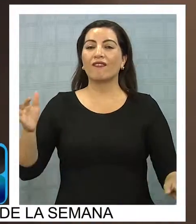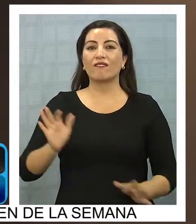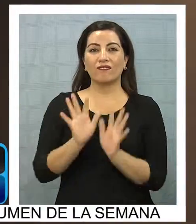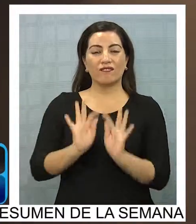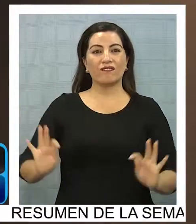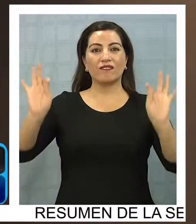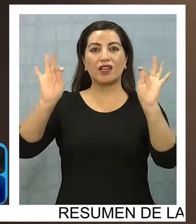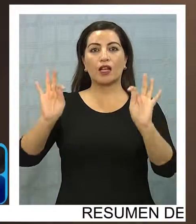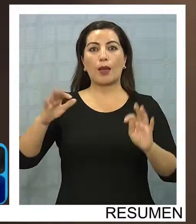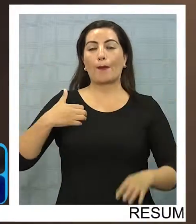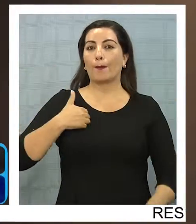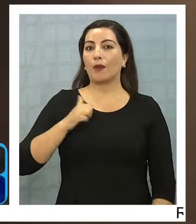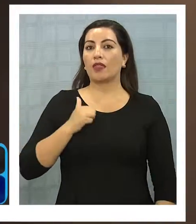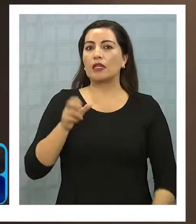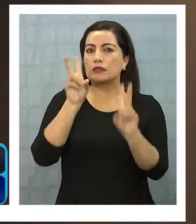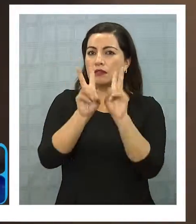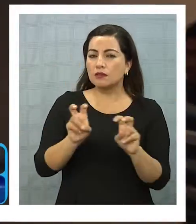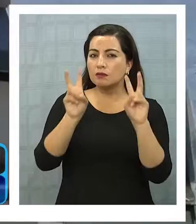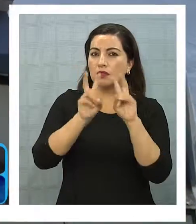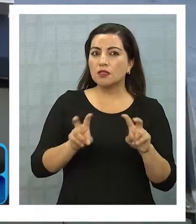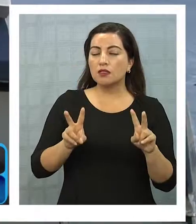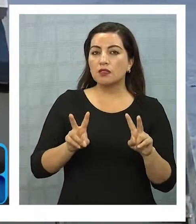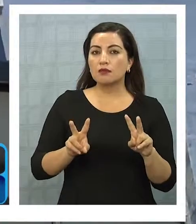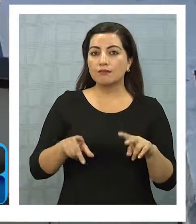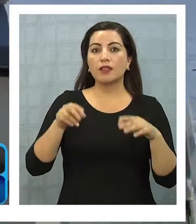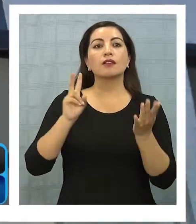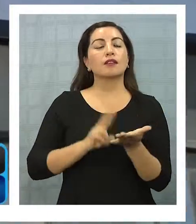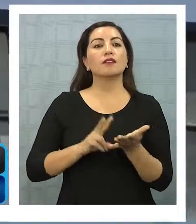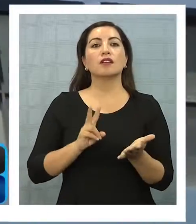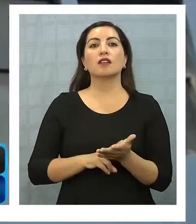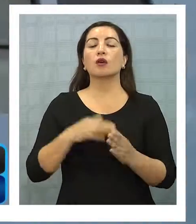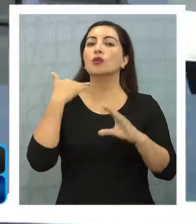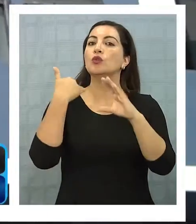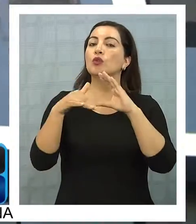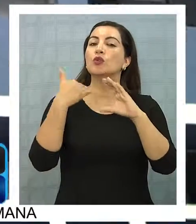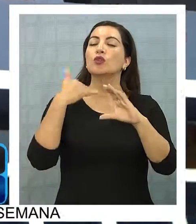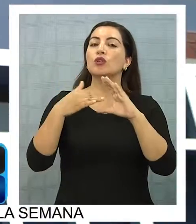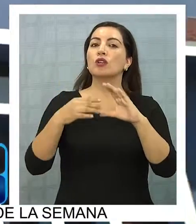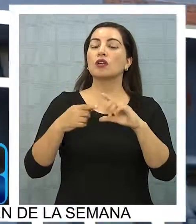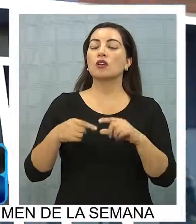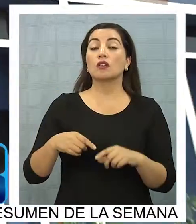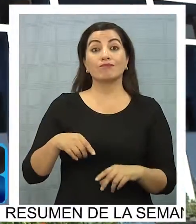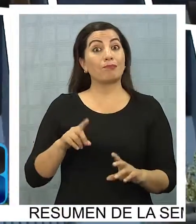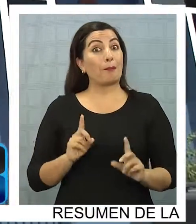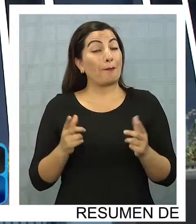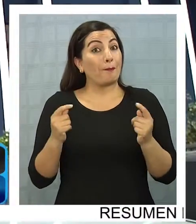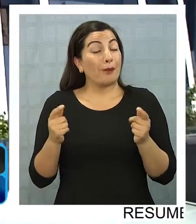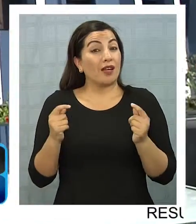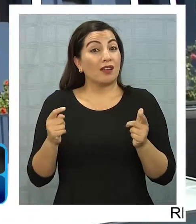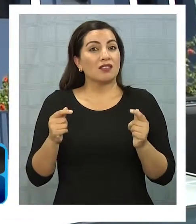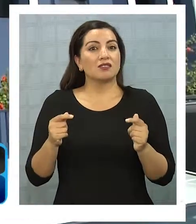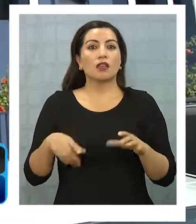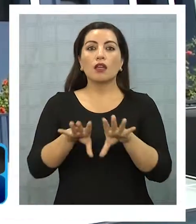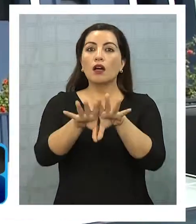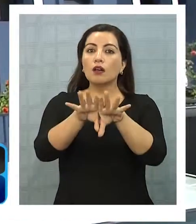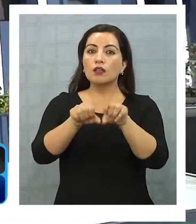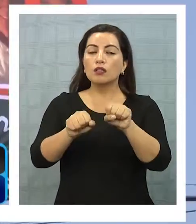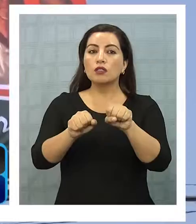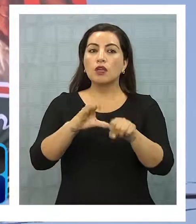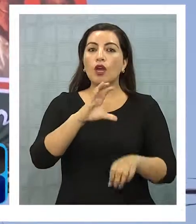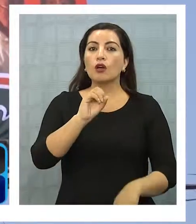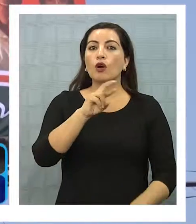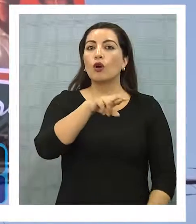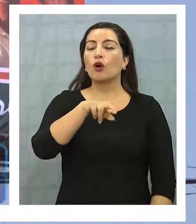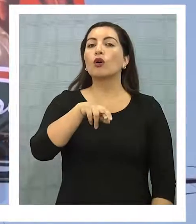ordenó a la PDI investigar. Concretamente se trata de un correo electrónico en el que supuestamente se habría acordado que Corpesca